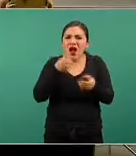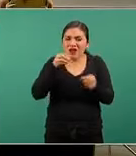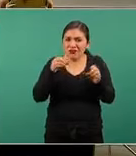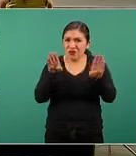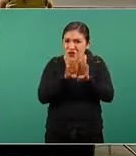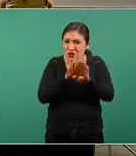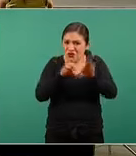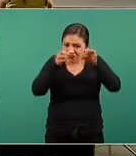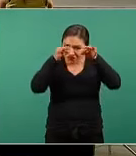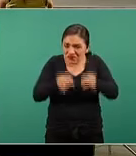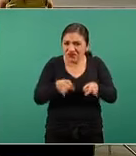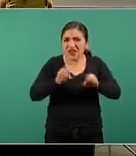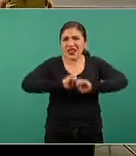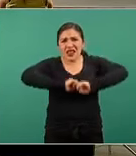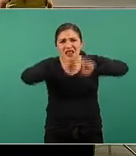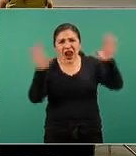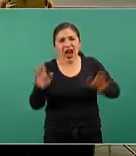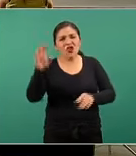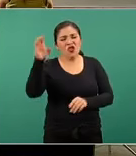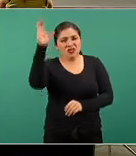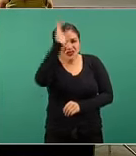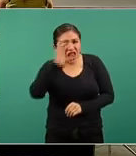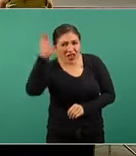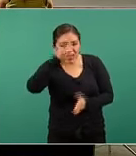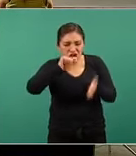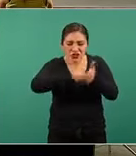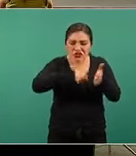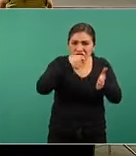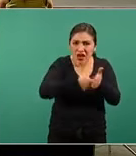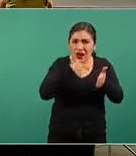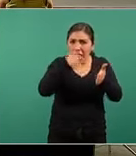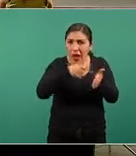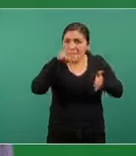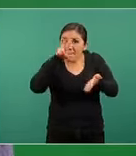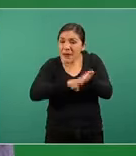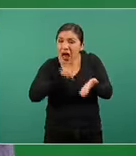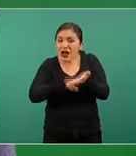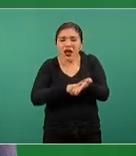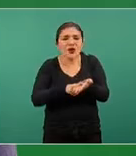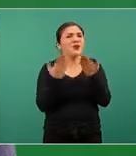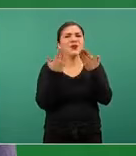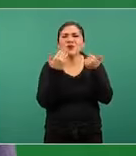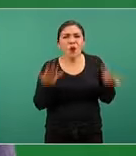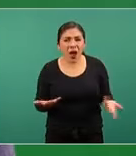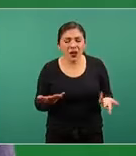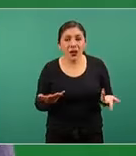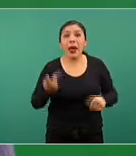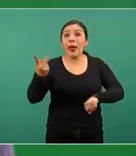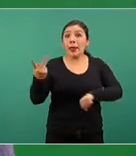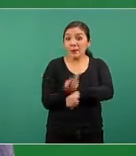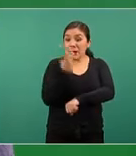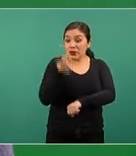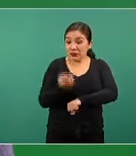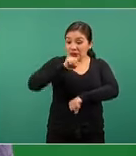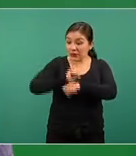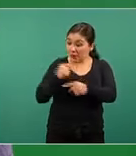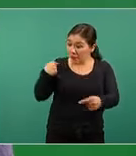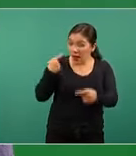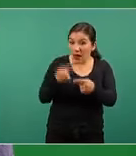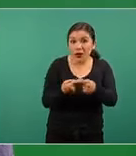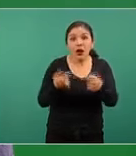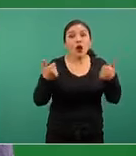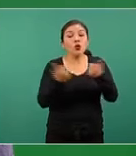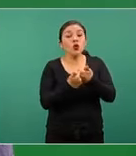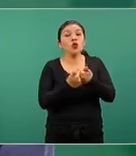científico claro técnico o que no tiene una fuente validada o actualizada lo que ocurrió esta semana con